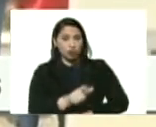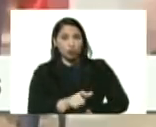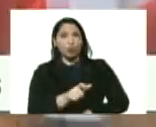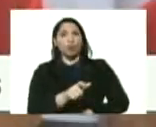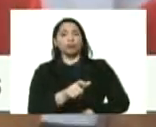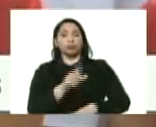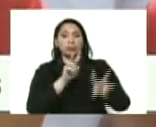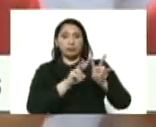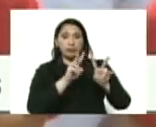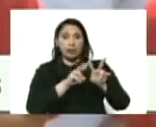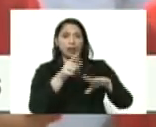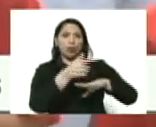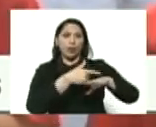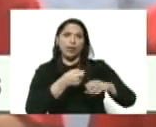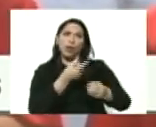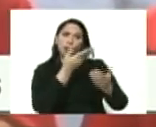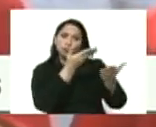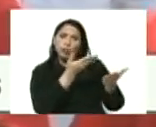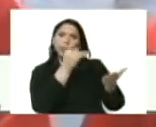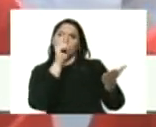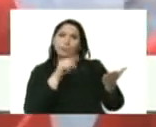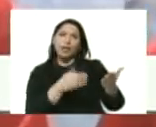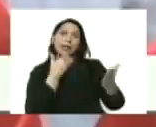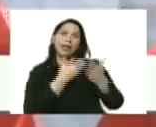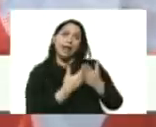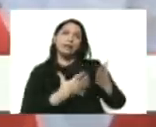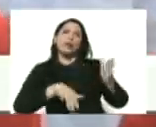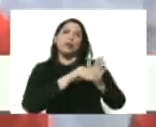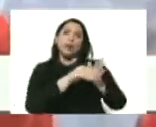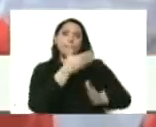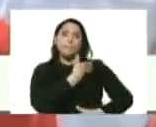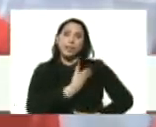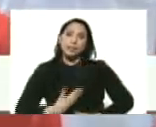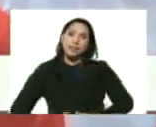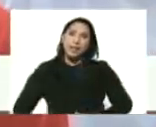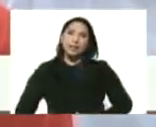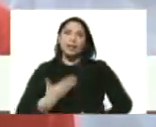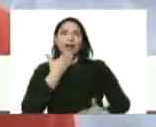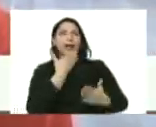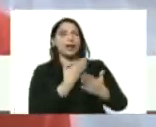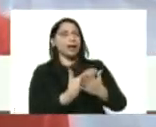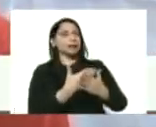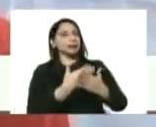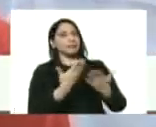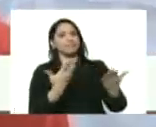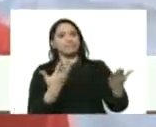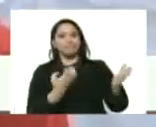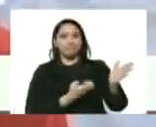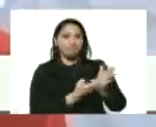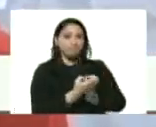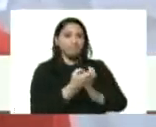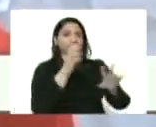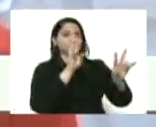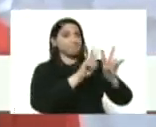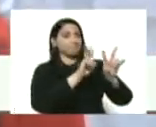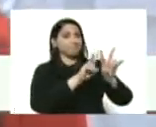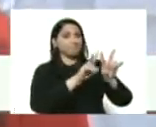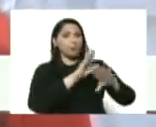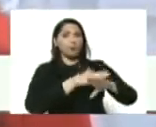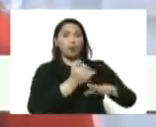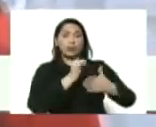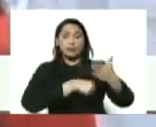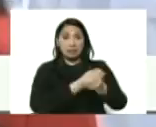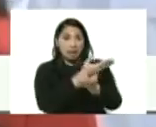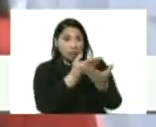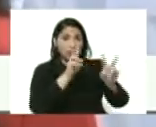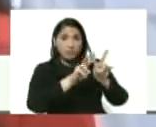gobernador, gracias a todos, nuevamente al presidente, gracias, gracias y a la misión vivienda Venezuela porque sin ellos